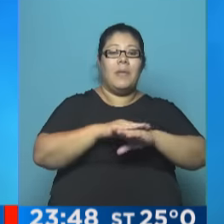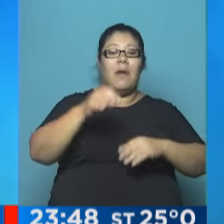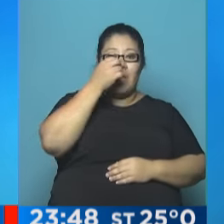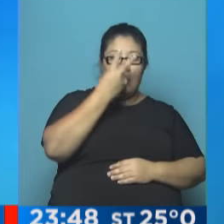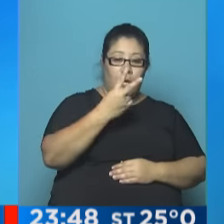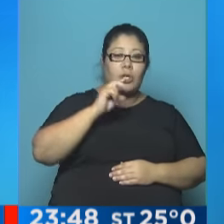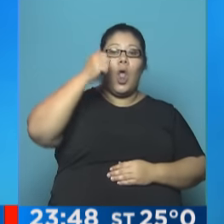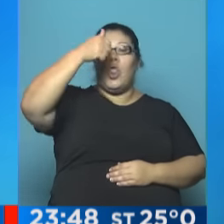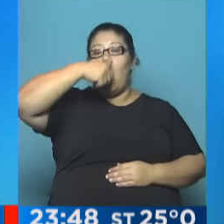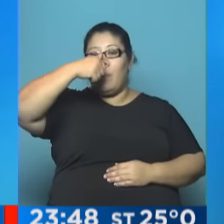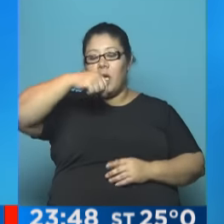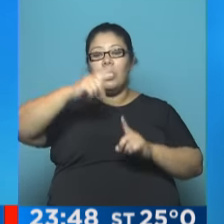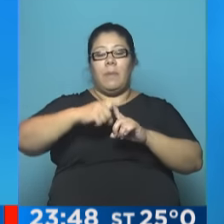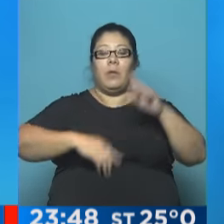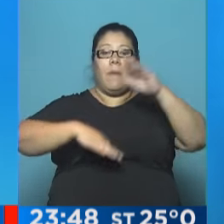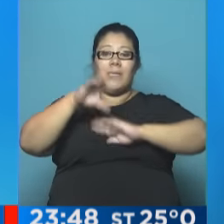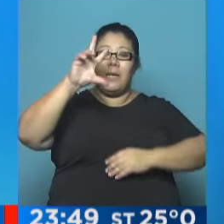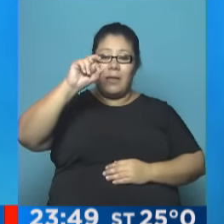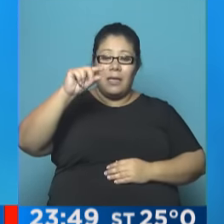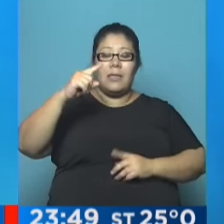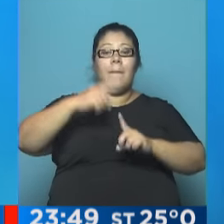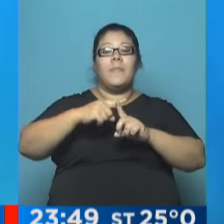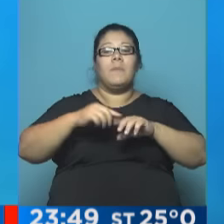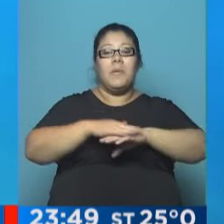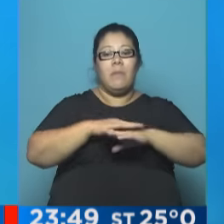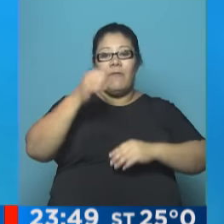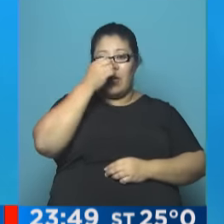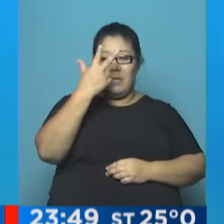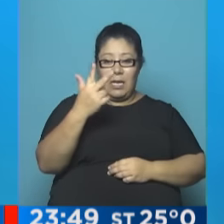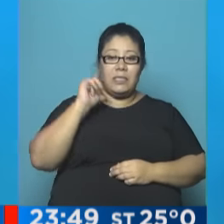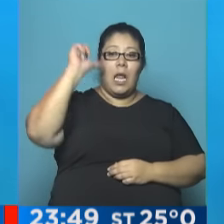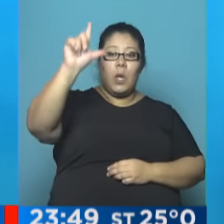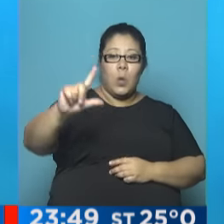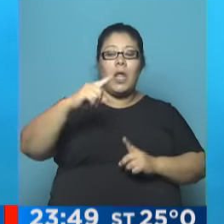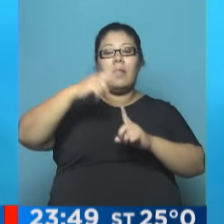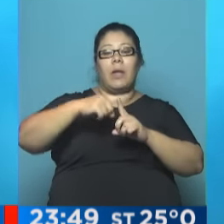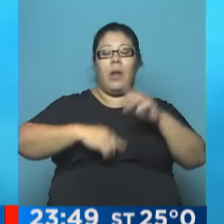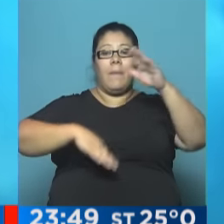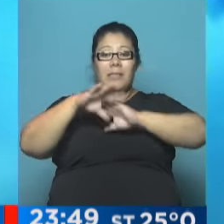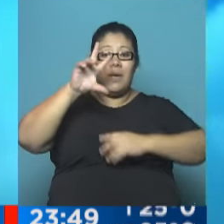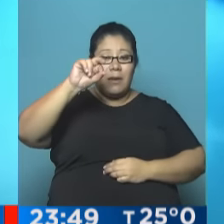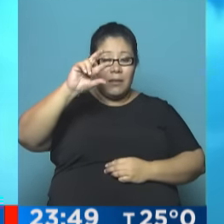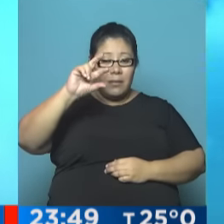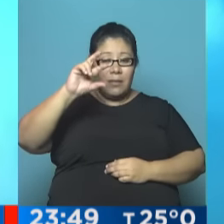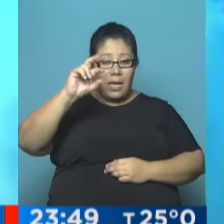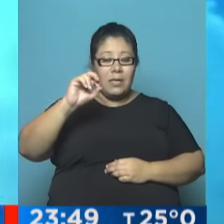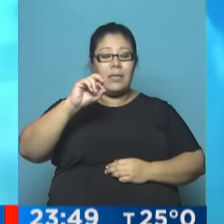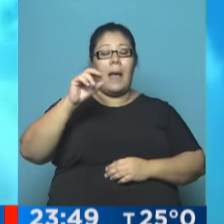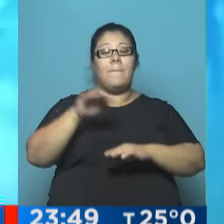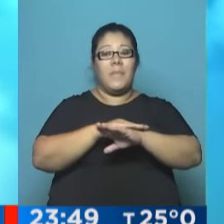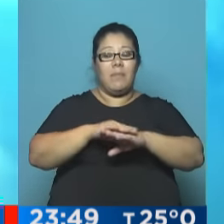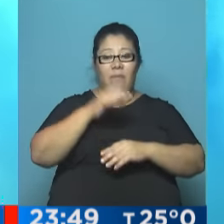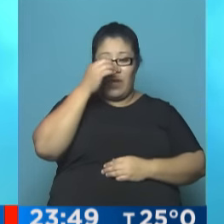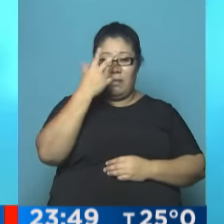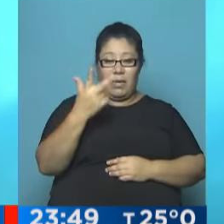idéntico, lunes, comienzo de año sin lluvias, con mucha información, buena música por la pantalla de la TV Pública,